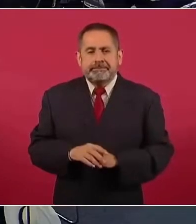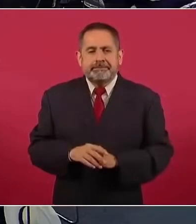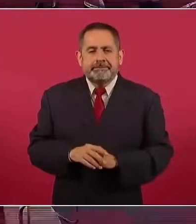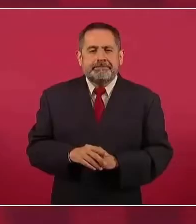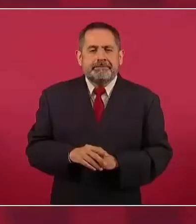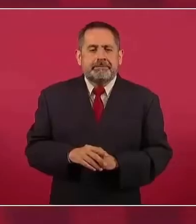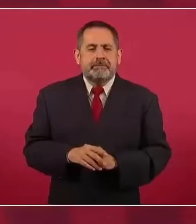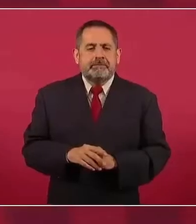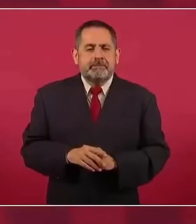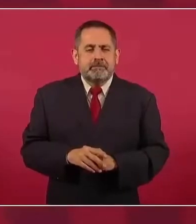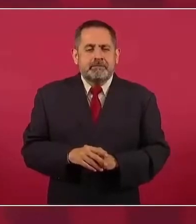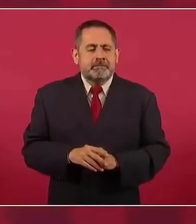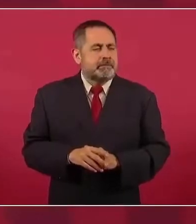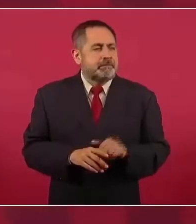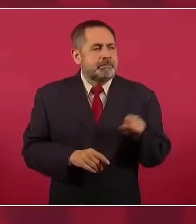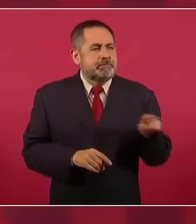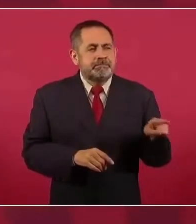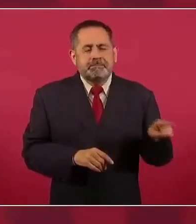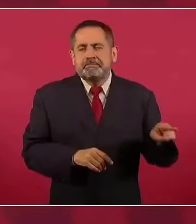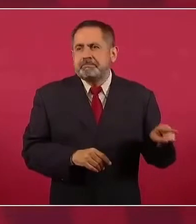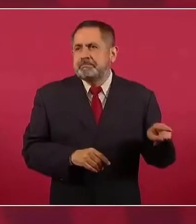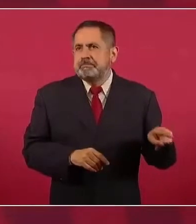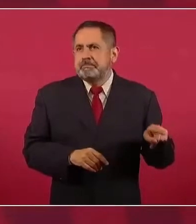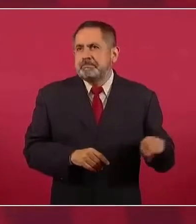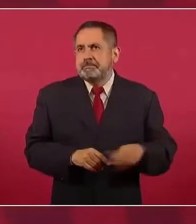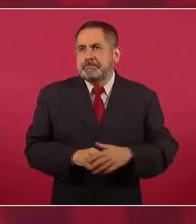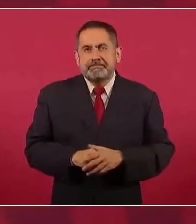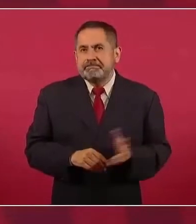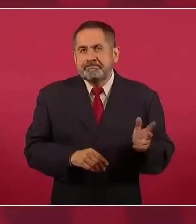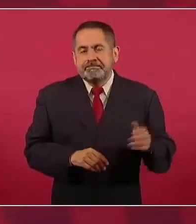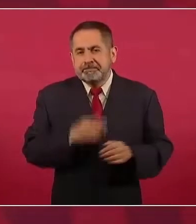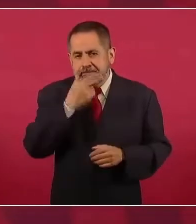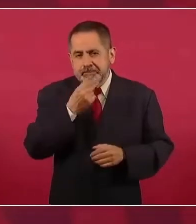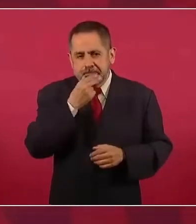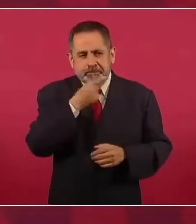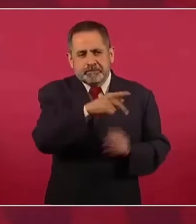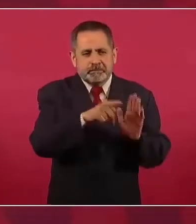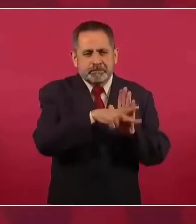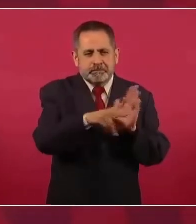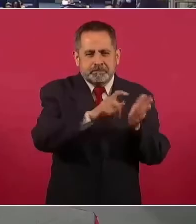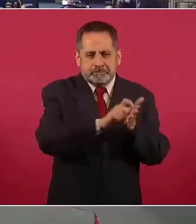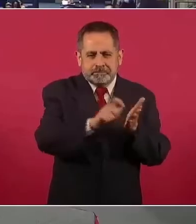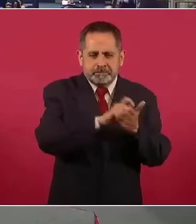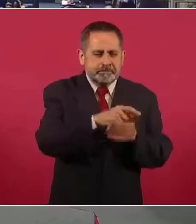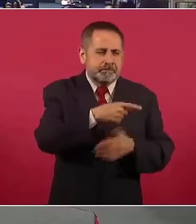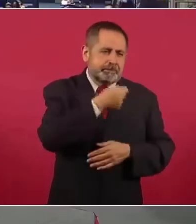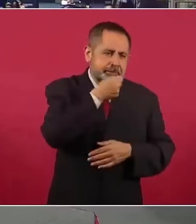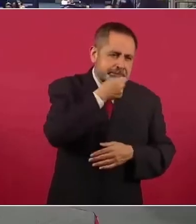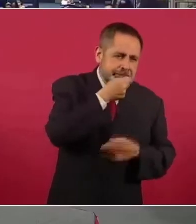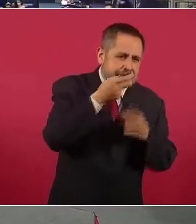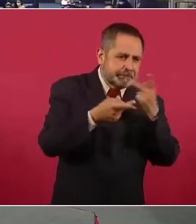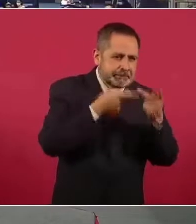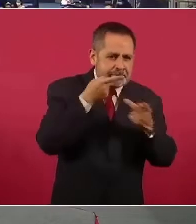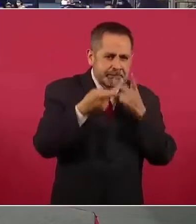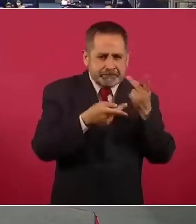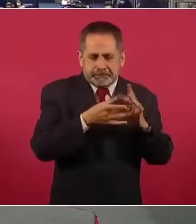Pero es un periodista, comentarista...